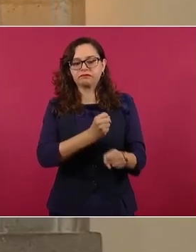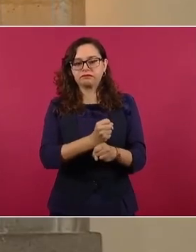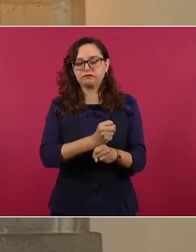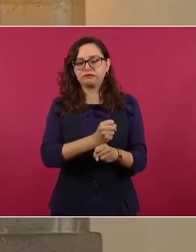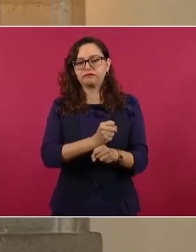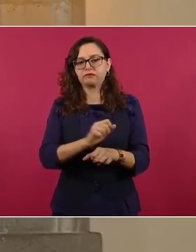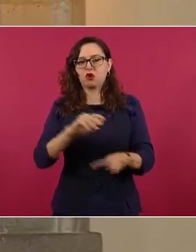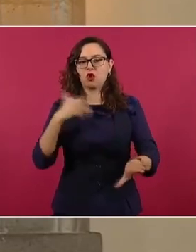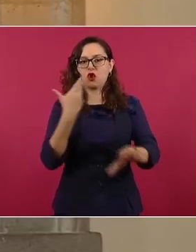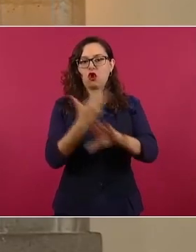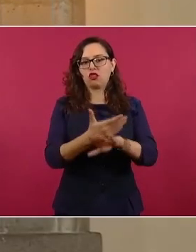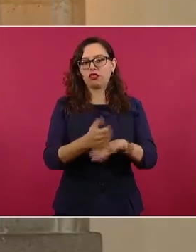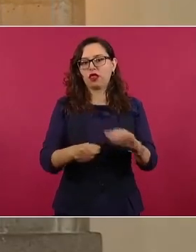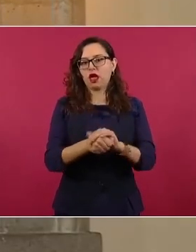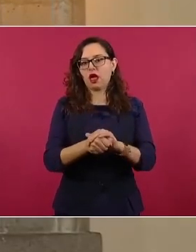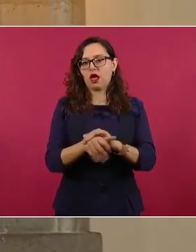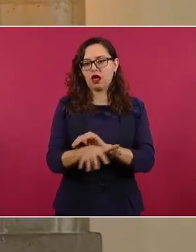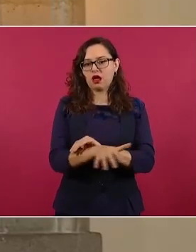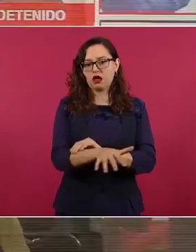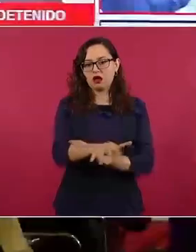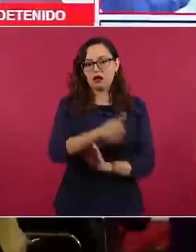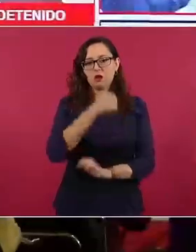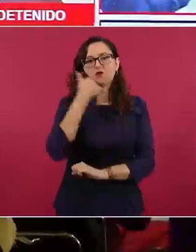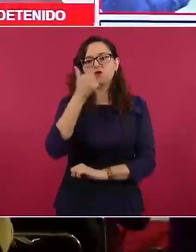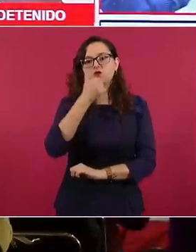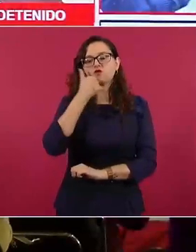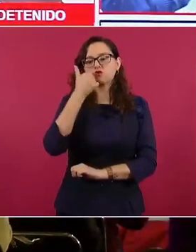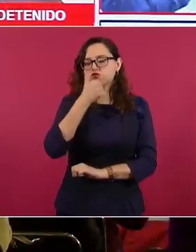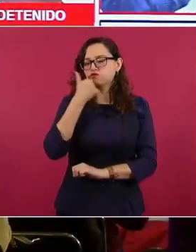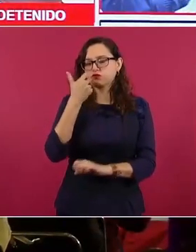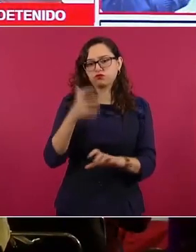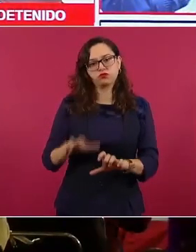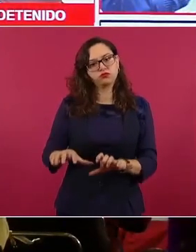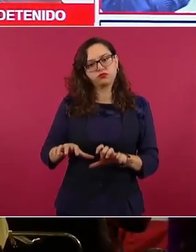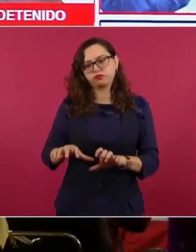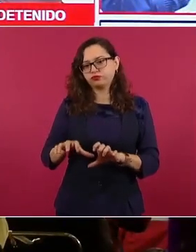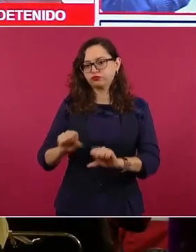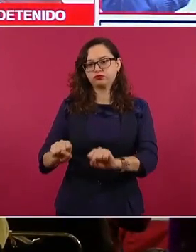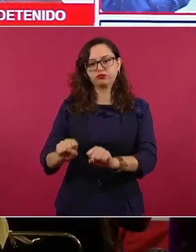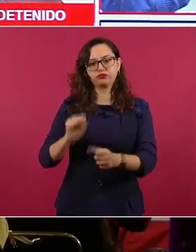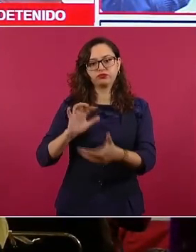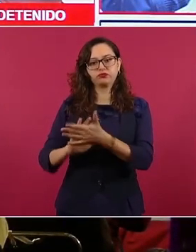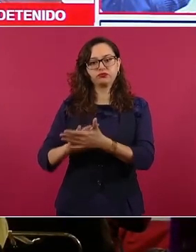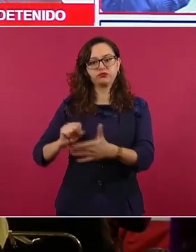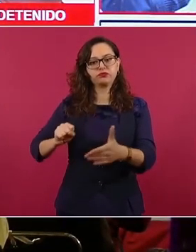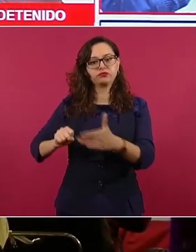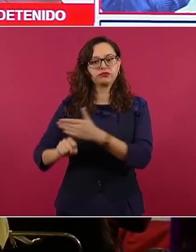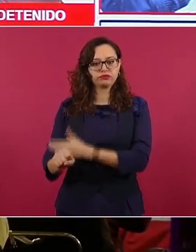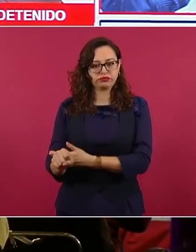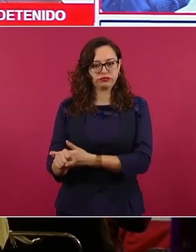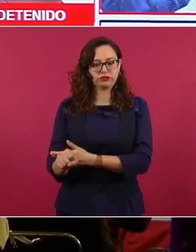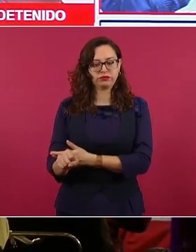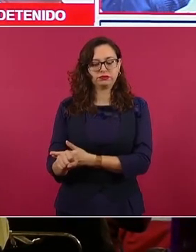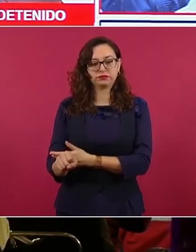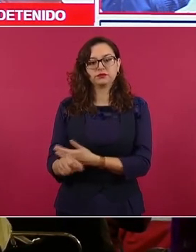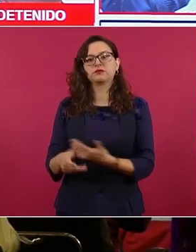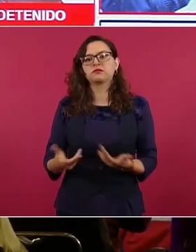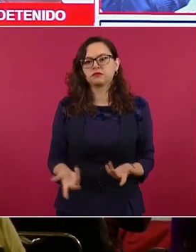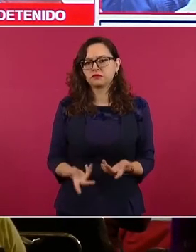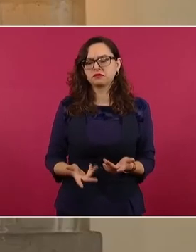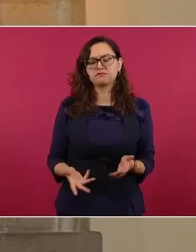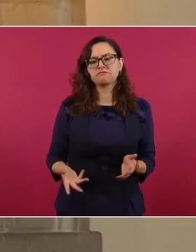en el caso Ayotzinapa. Toda la diligencia desde la detención se realizó de manera